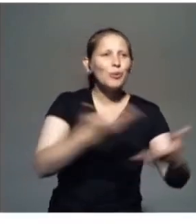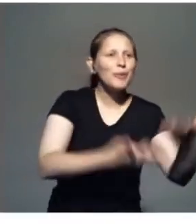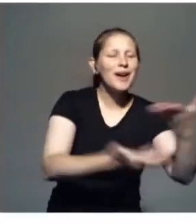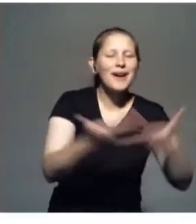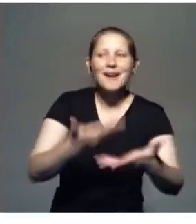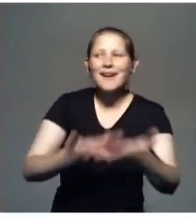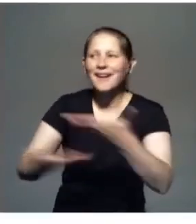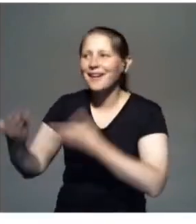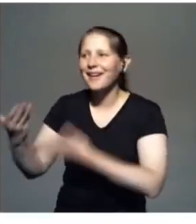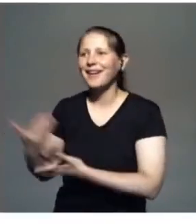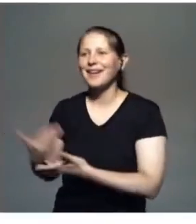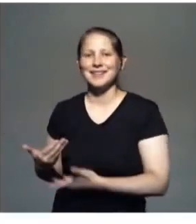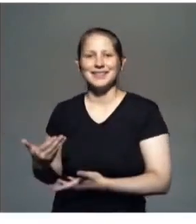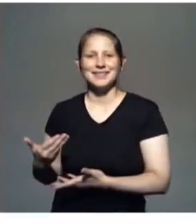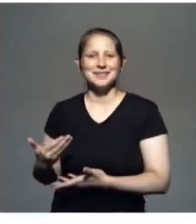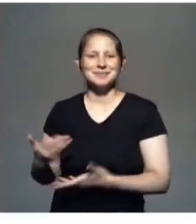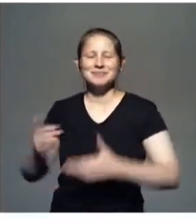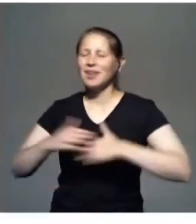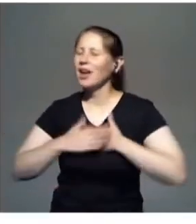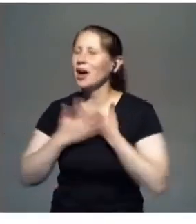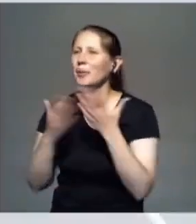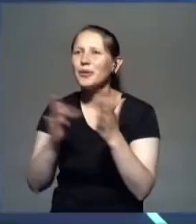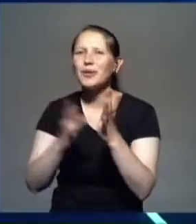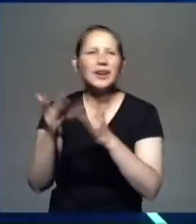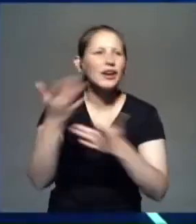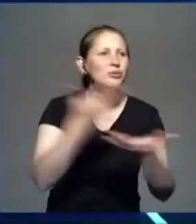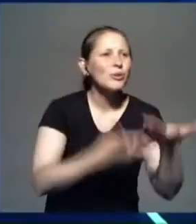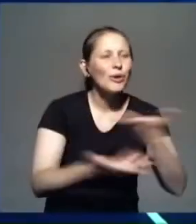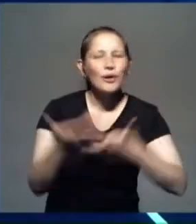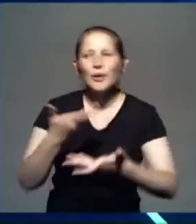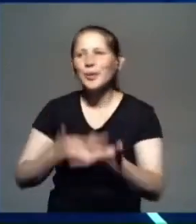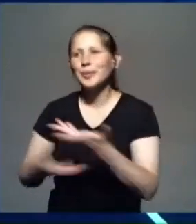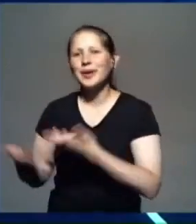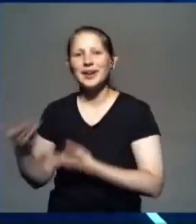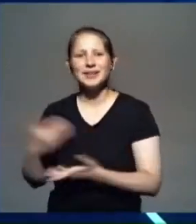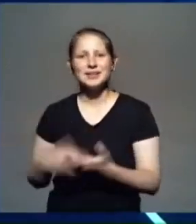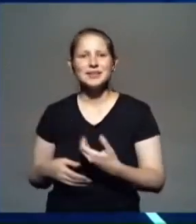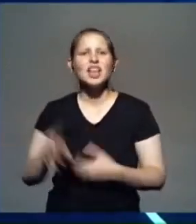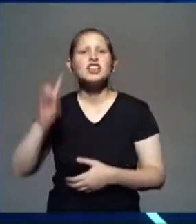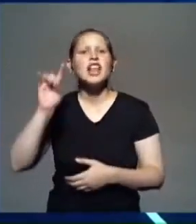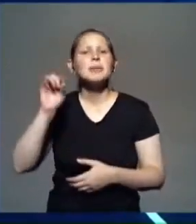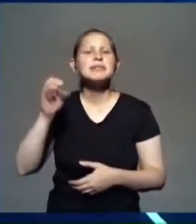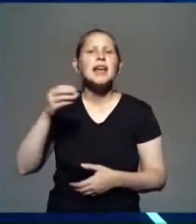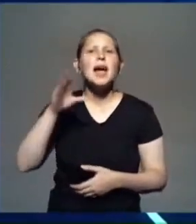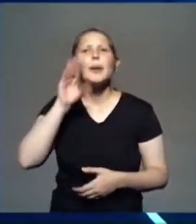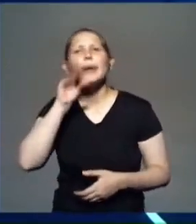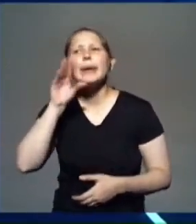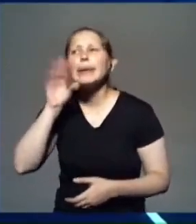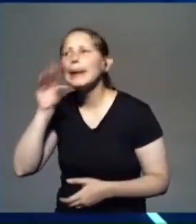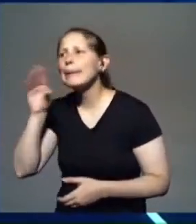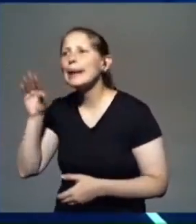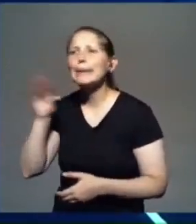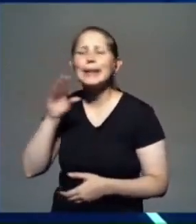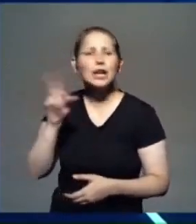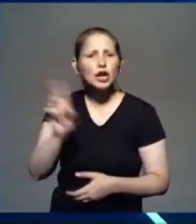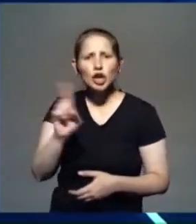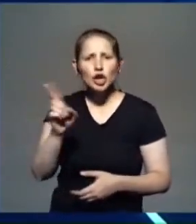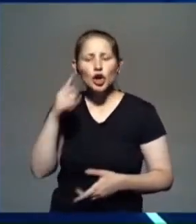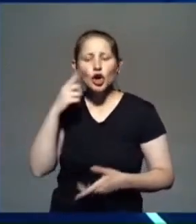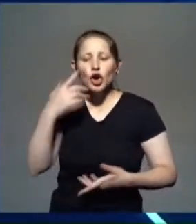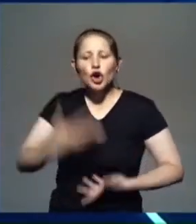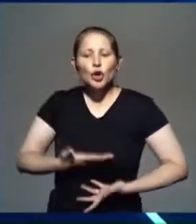No necesitas hablar. Acciones, actos, un amigo, un vecino,